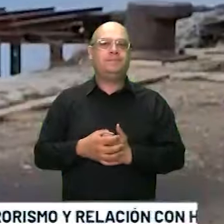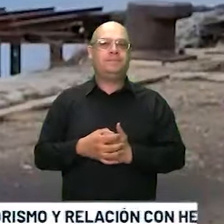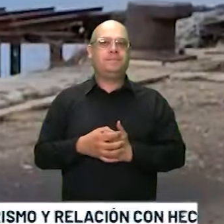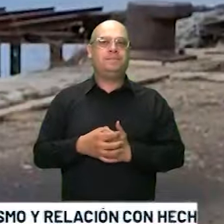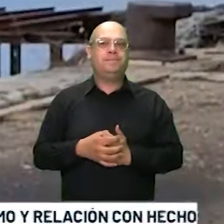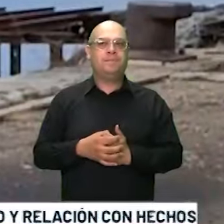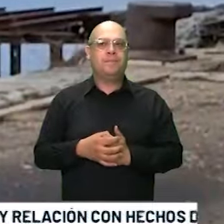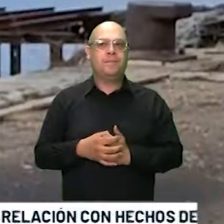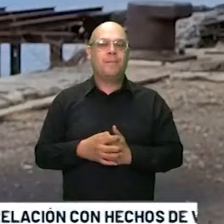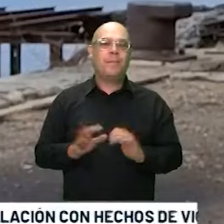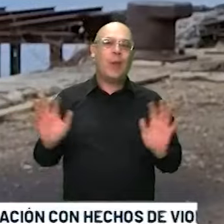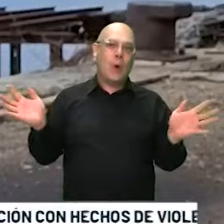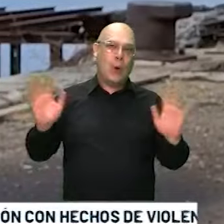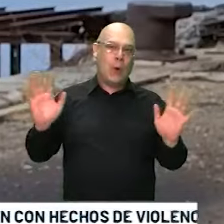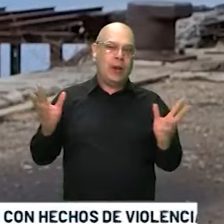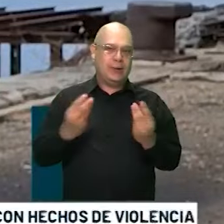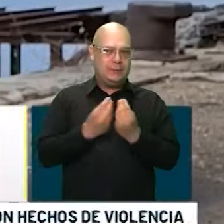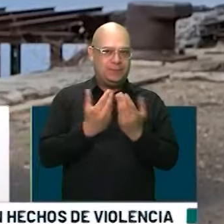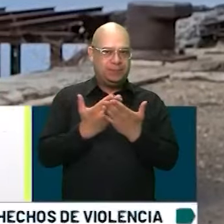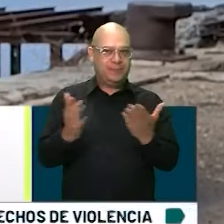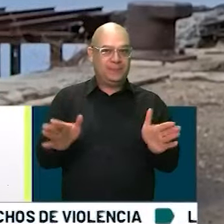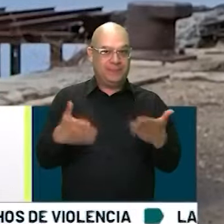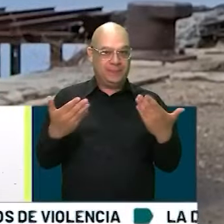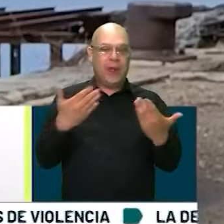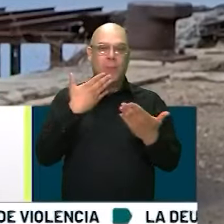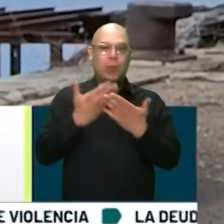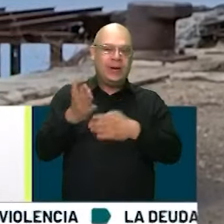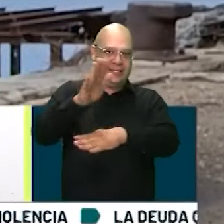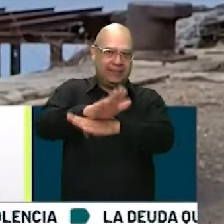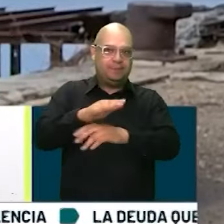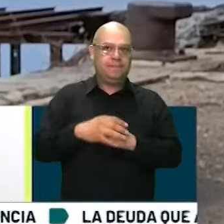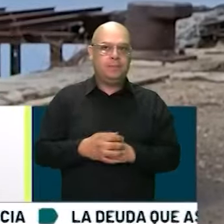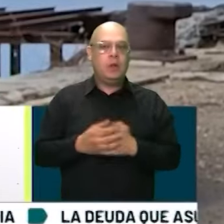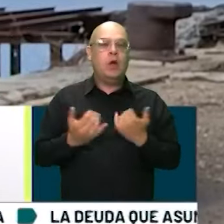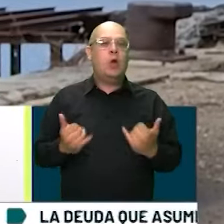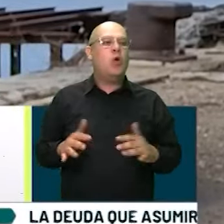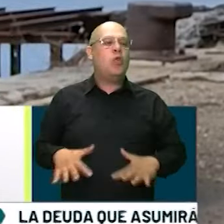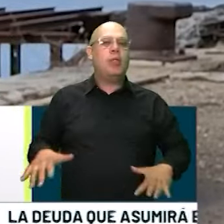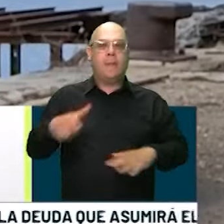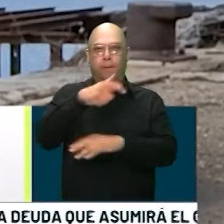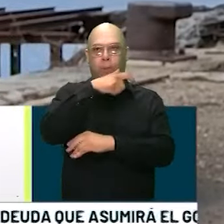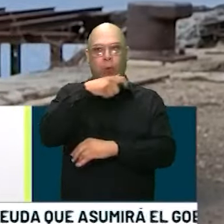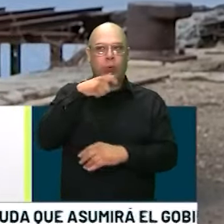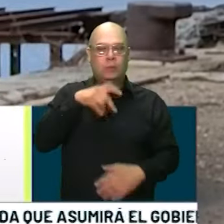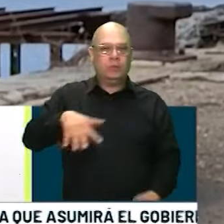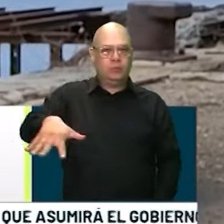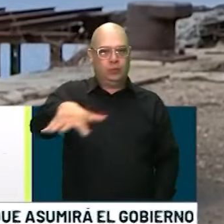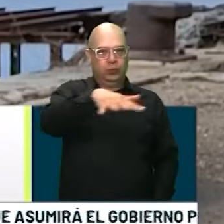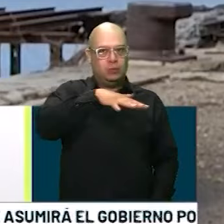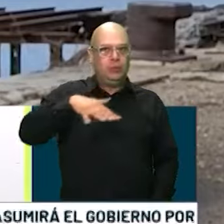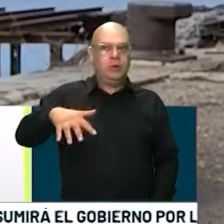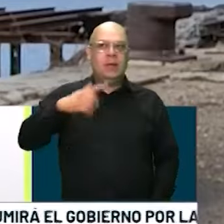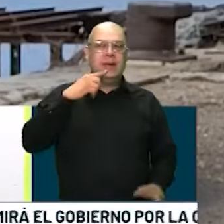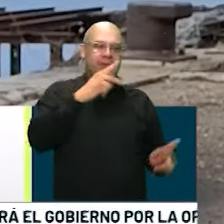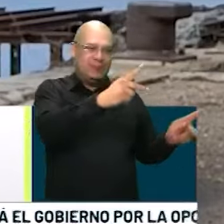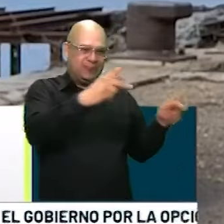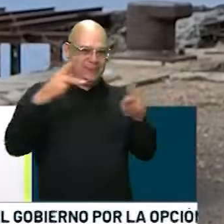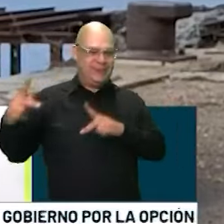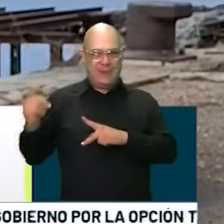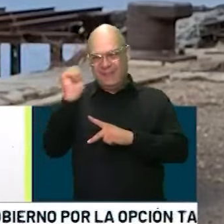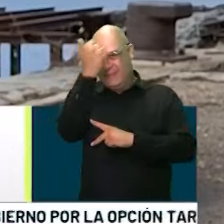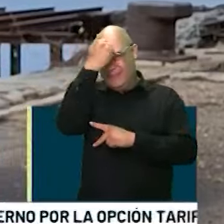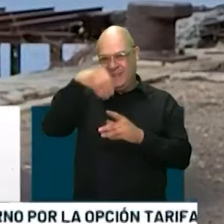Hola compañeros, ¿cómo están? Muy buenas tardes. Estoy desde el municipio de Puerto Berrío en el muelle multimodal y pues aquí